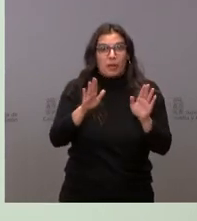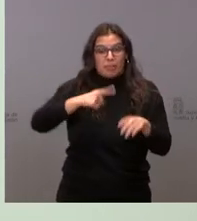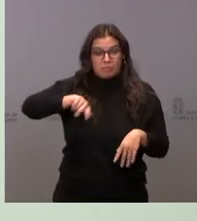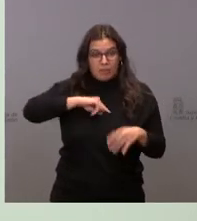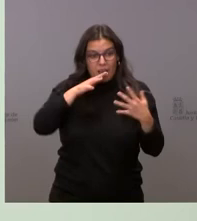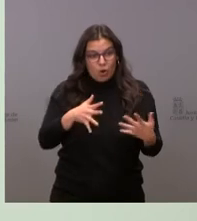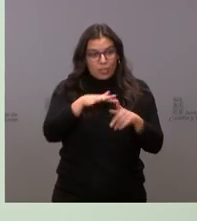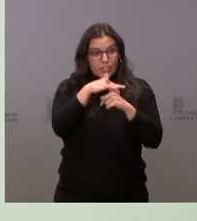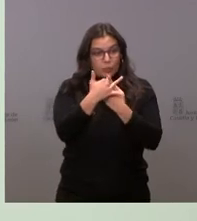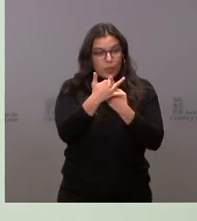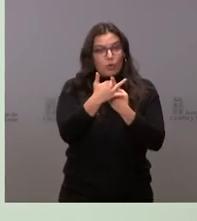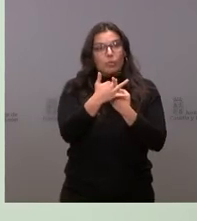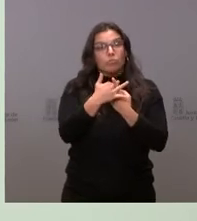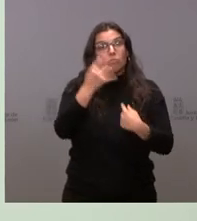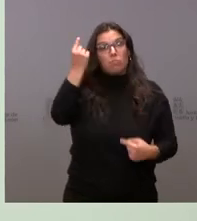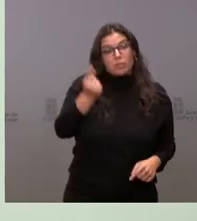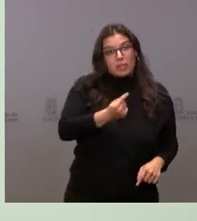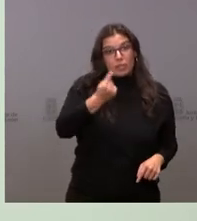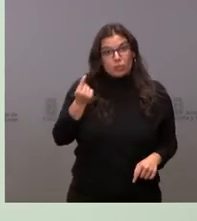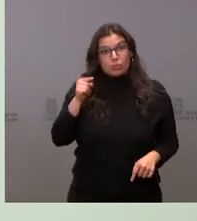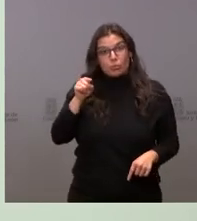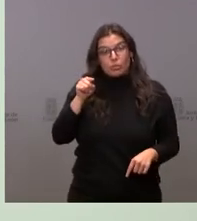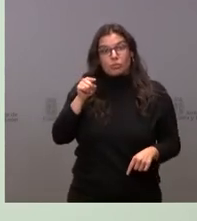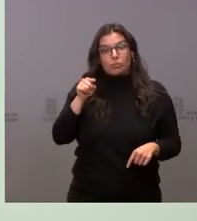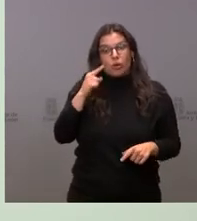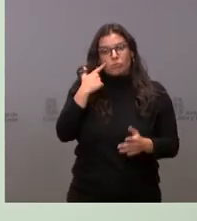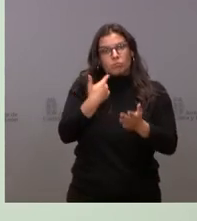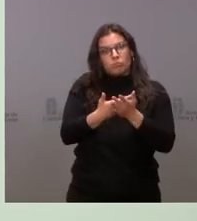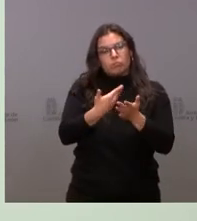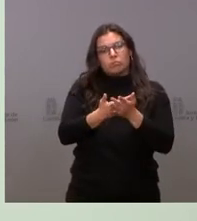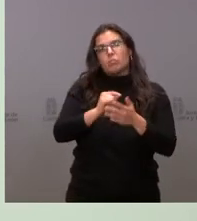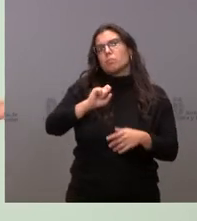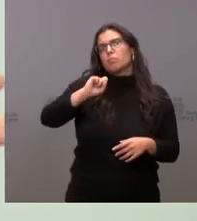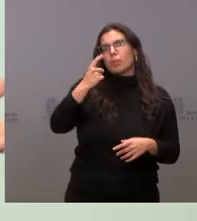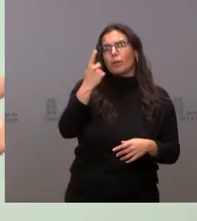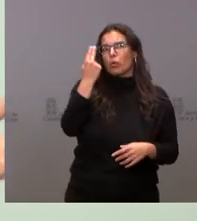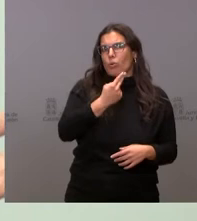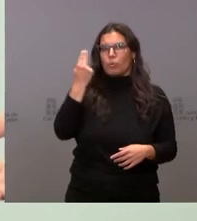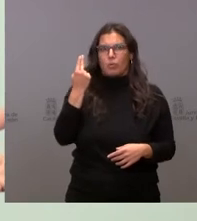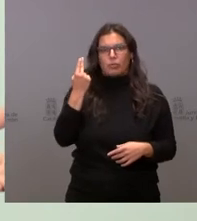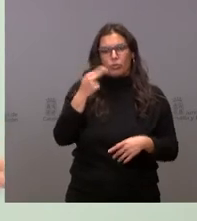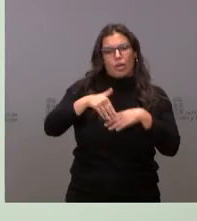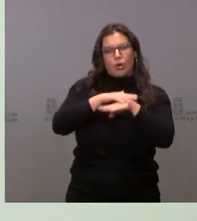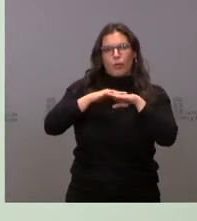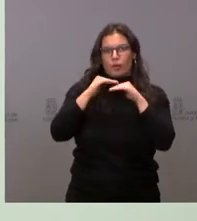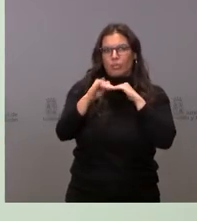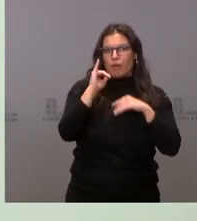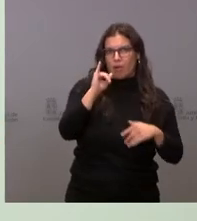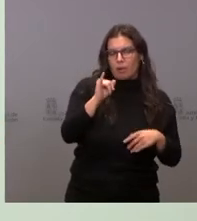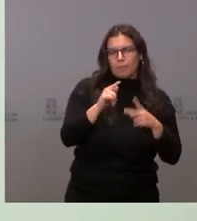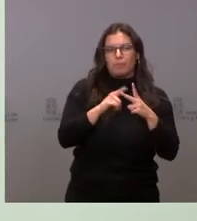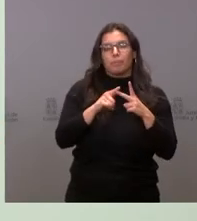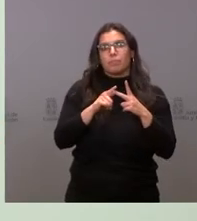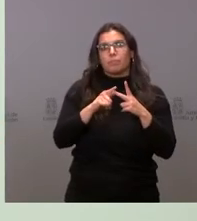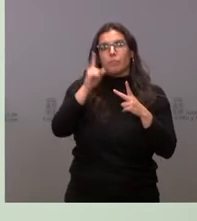actual estos presupuestos reflejan, en primer lugar, un compromiso de estabilidad en el Gobierno. En segundo